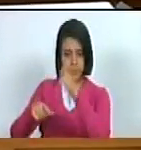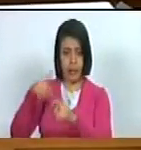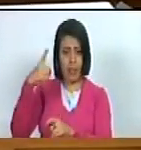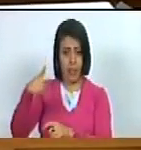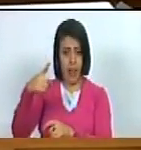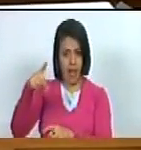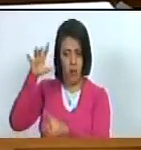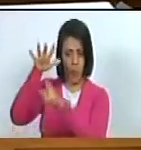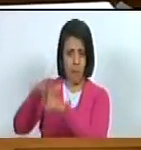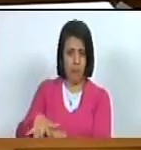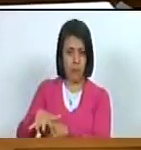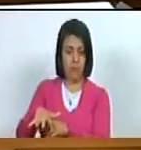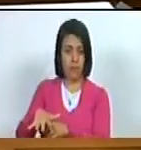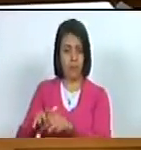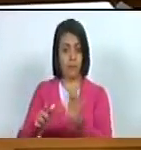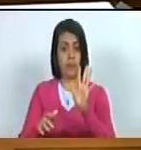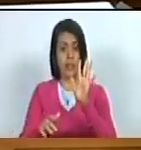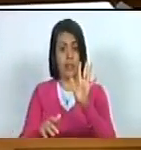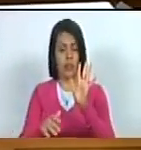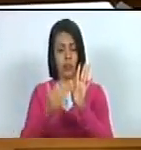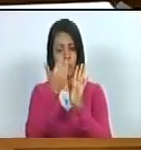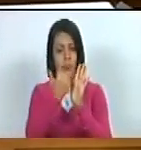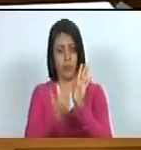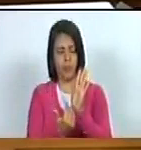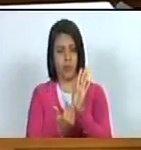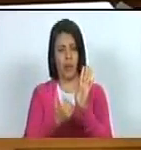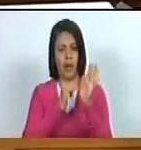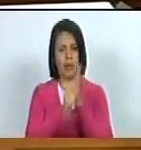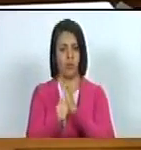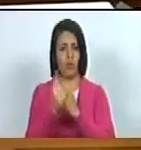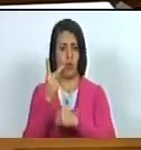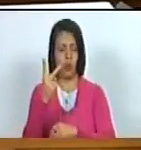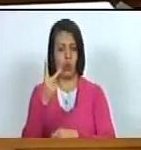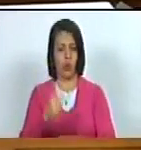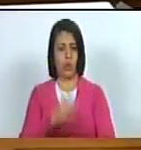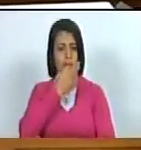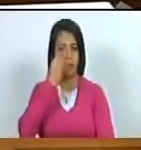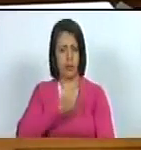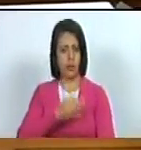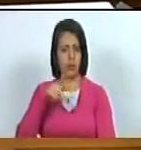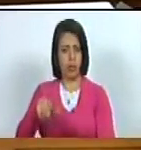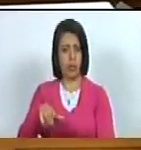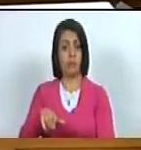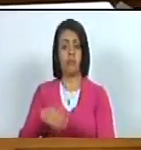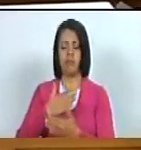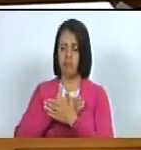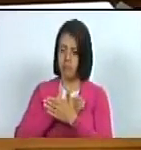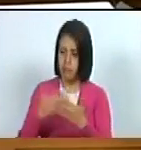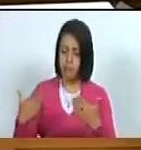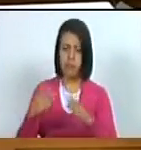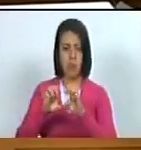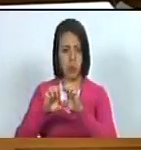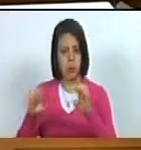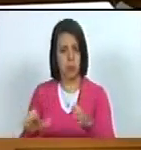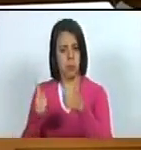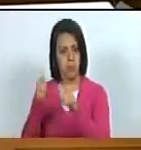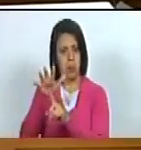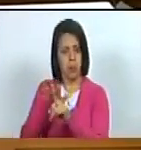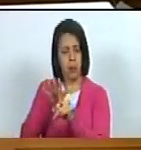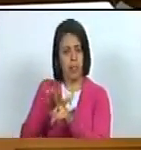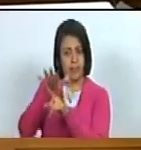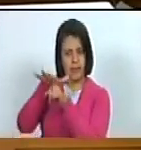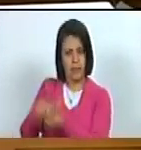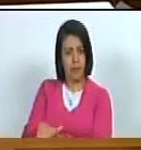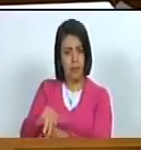derechos quinto numeral del artículo 2 garantizar el trato digno y la no discriminación de las